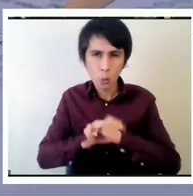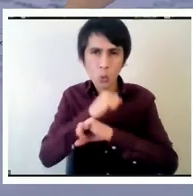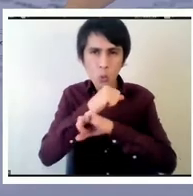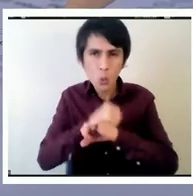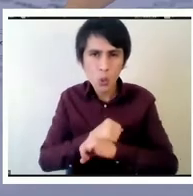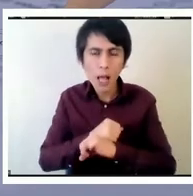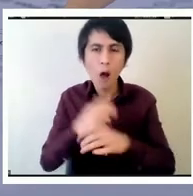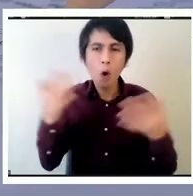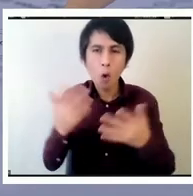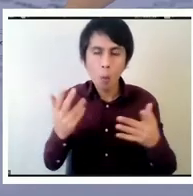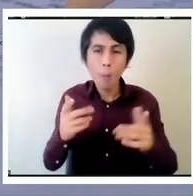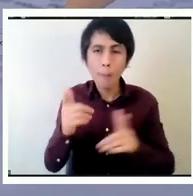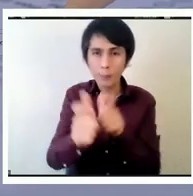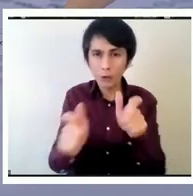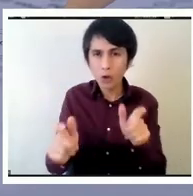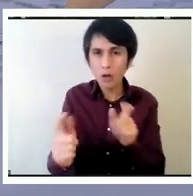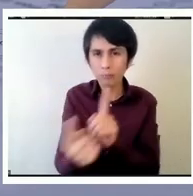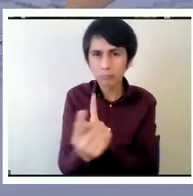personas cierto